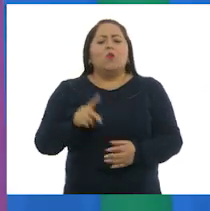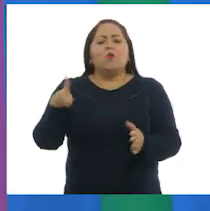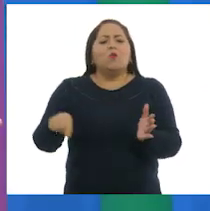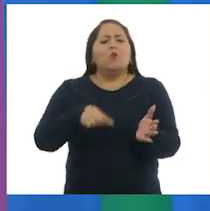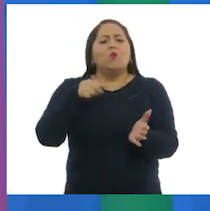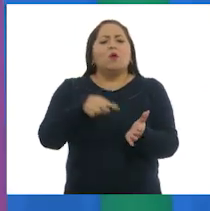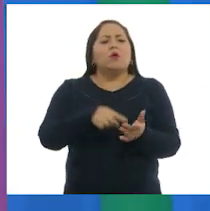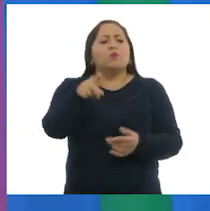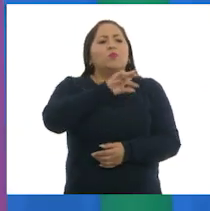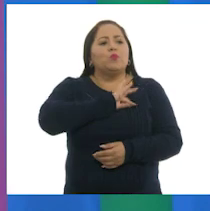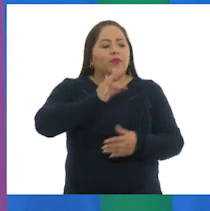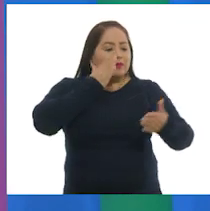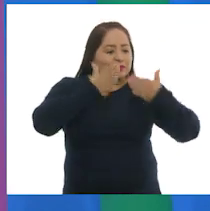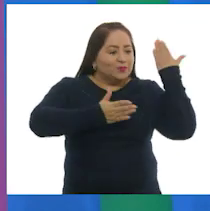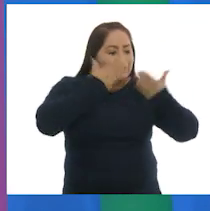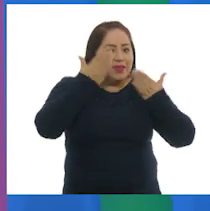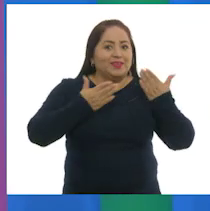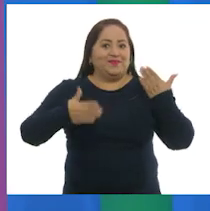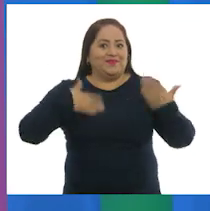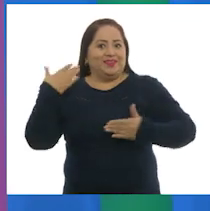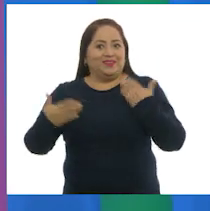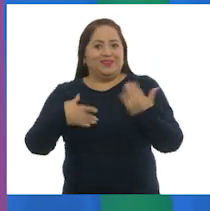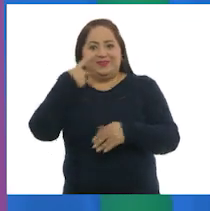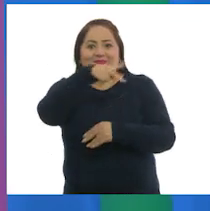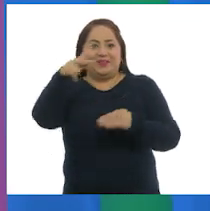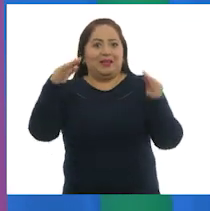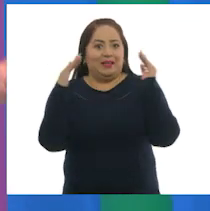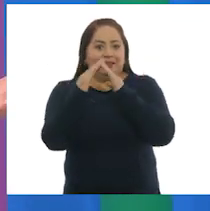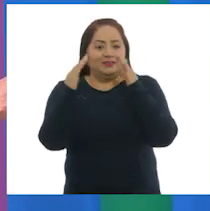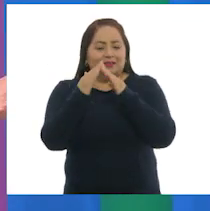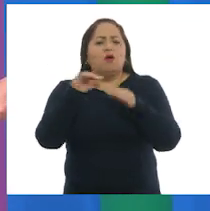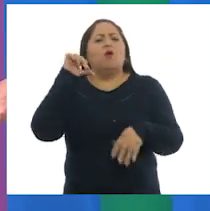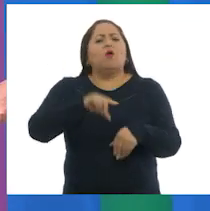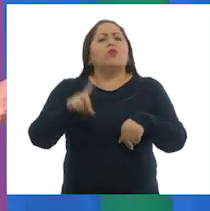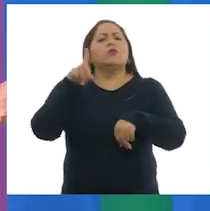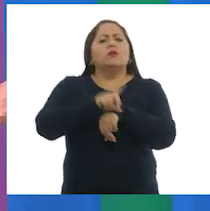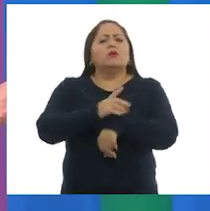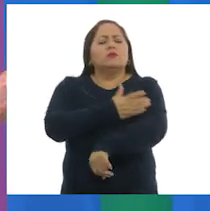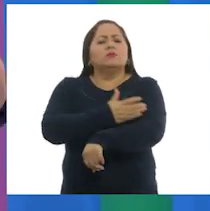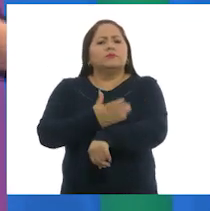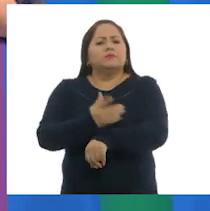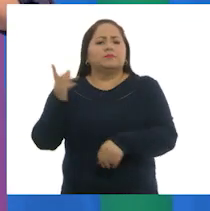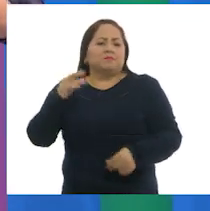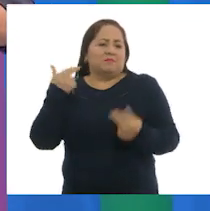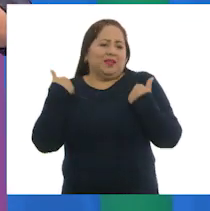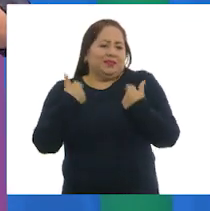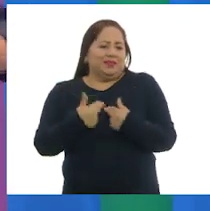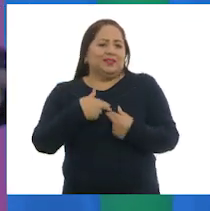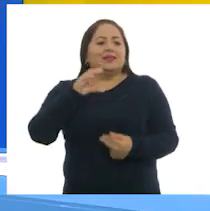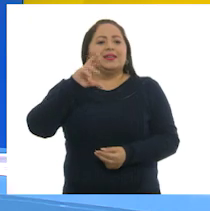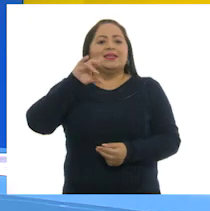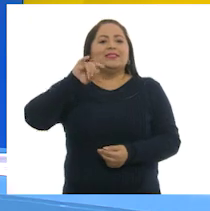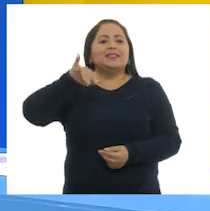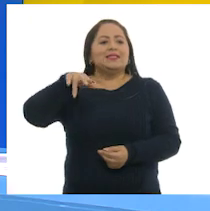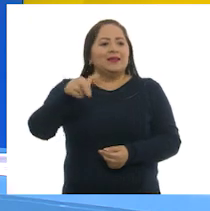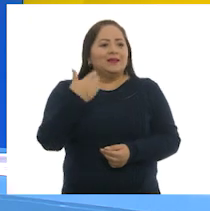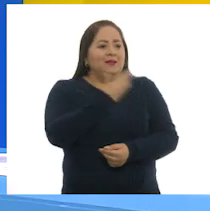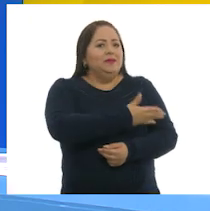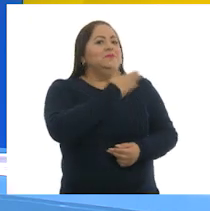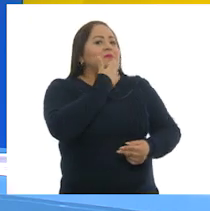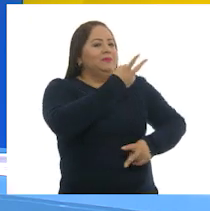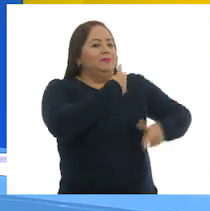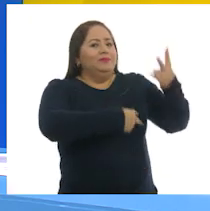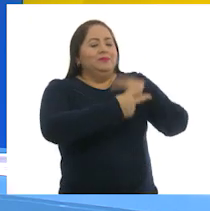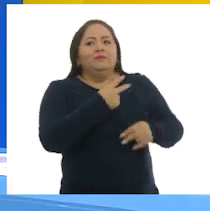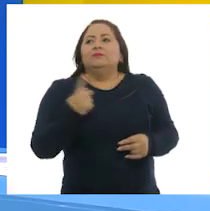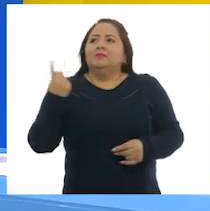espacio en el que vamos a poder estudiar y divertirnos desde nuestros hogares. Y el día de hoy nos acompaña nuestra querida maestra Cristina Villegas. Maestra, bienvenida. ¿Qué